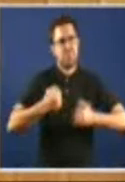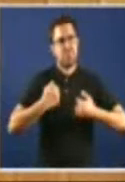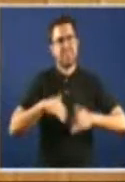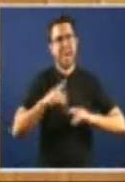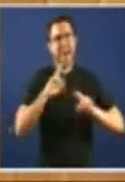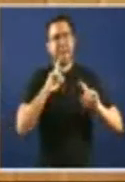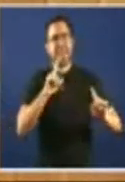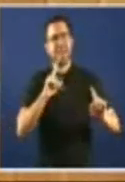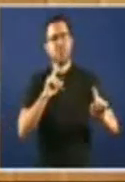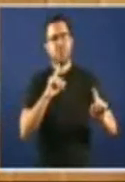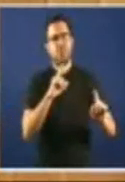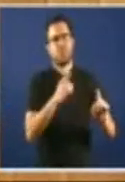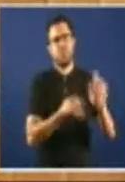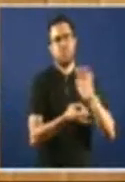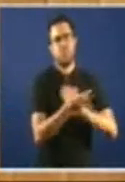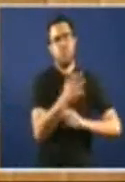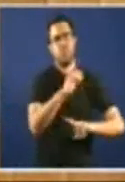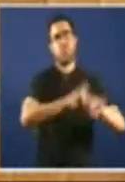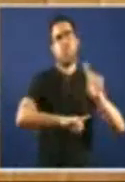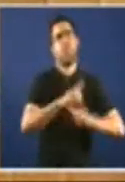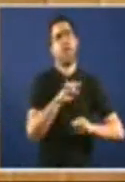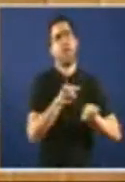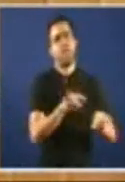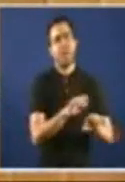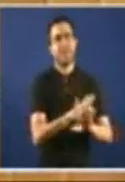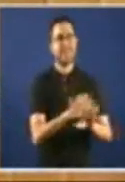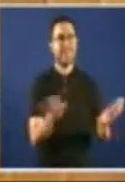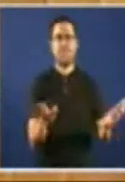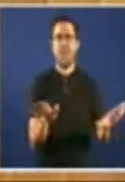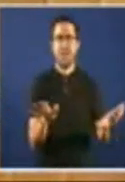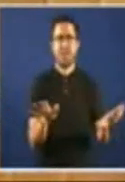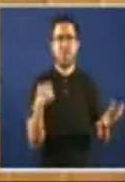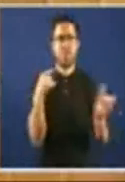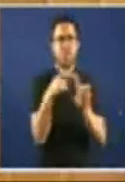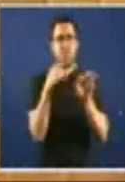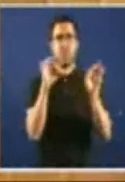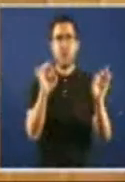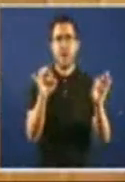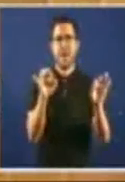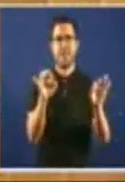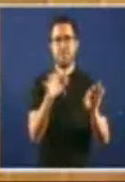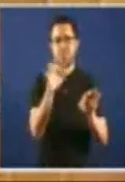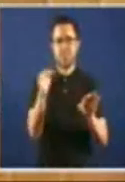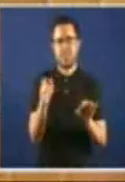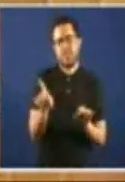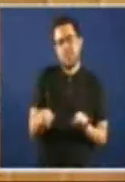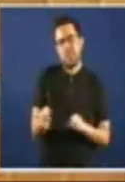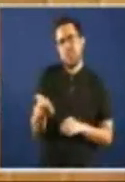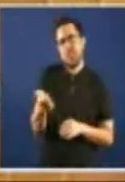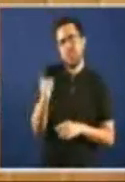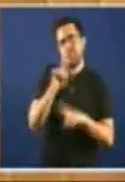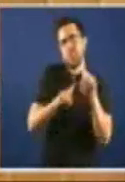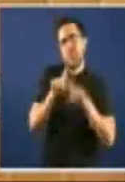Algún tipo de problema E o único que busca E depois se busca tamén Está moi preocupada por atraer talentos